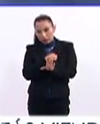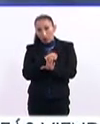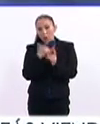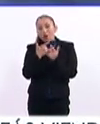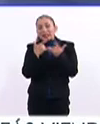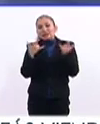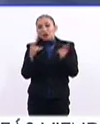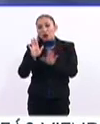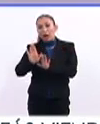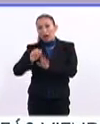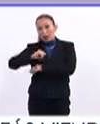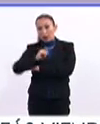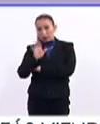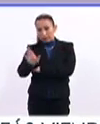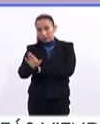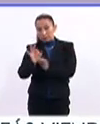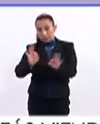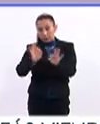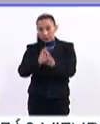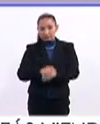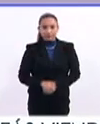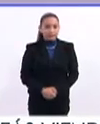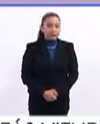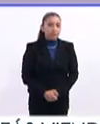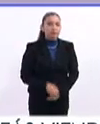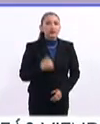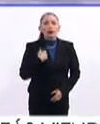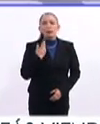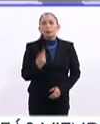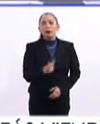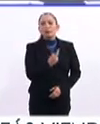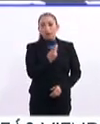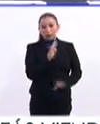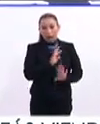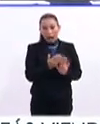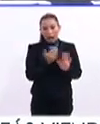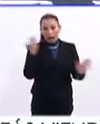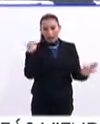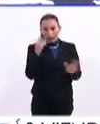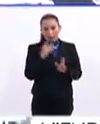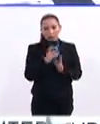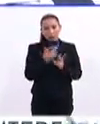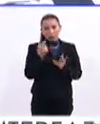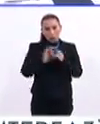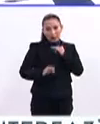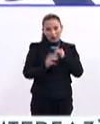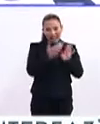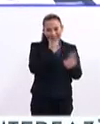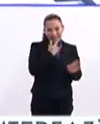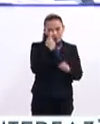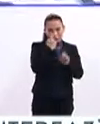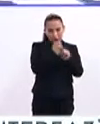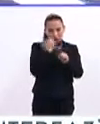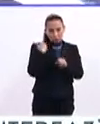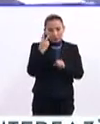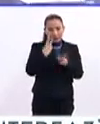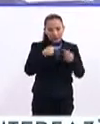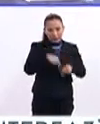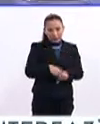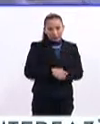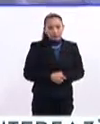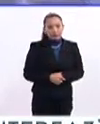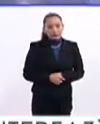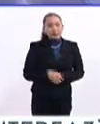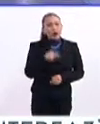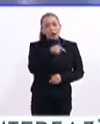antecedente. que haya un antecedente. Eso es súper importante. Yo quisiera preguntarte, Trixia, bueno, ya habíamos platicado desde la última vez del año pasado que viniste,